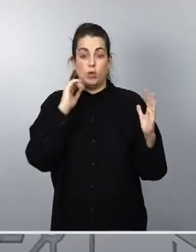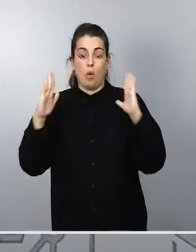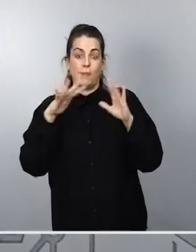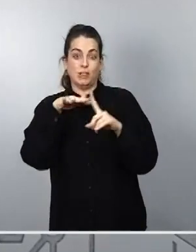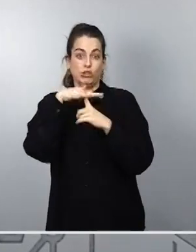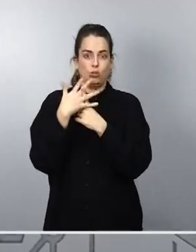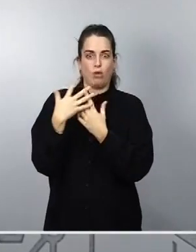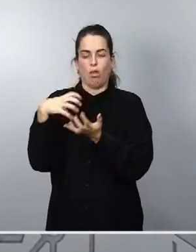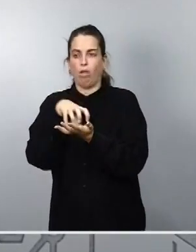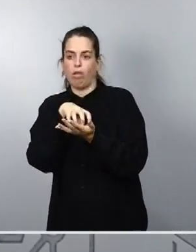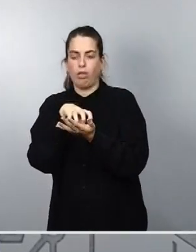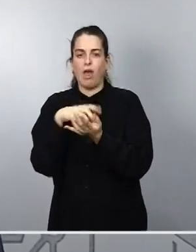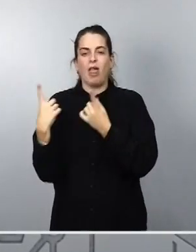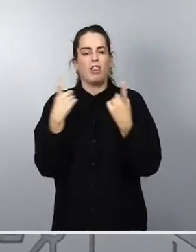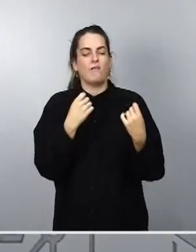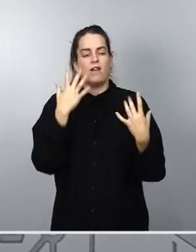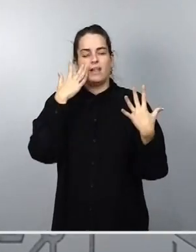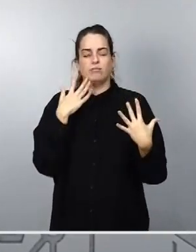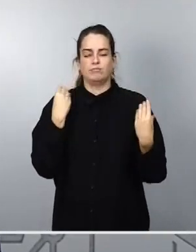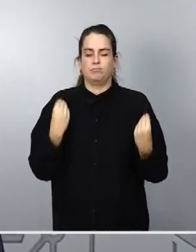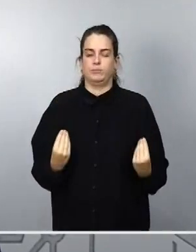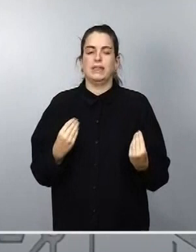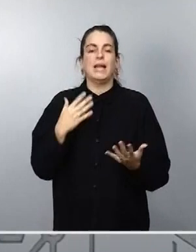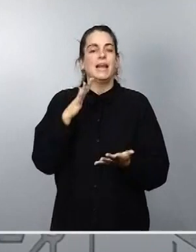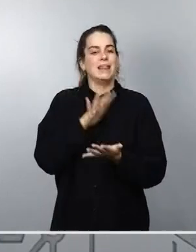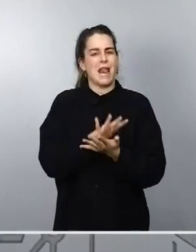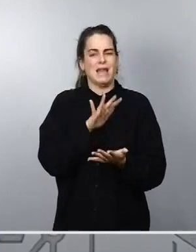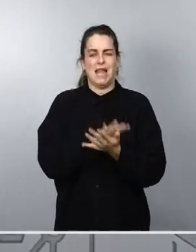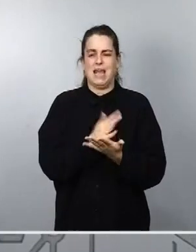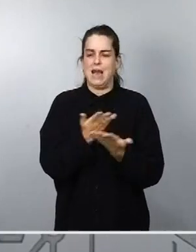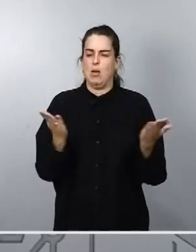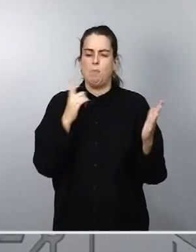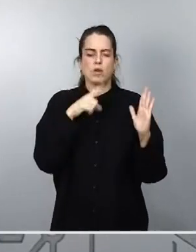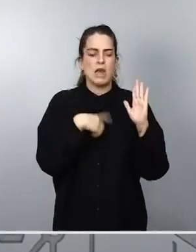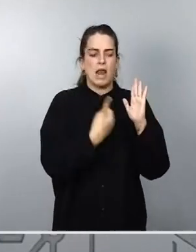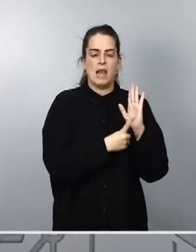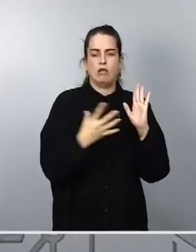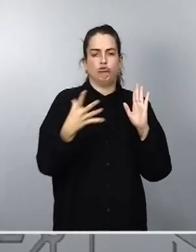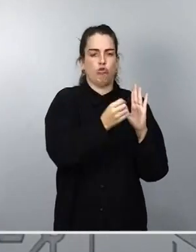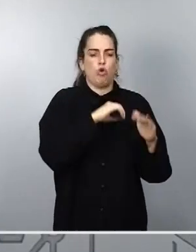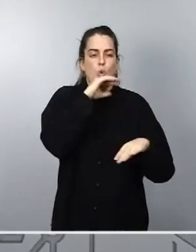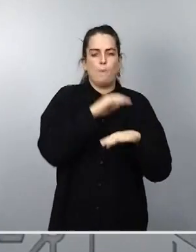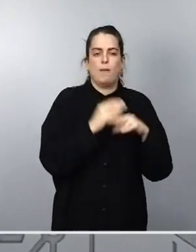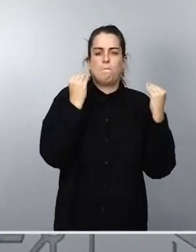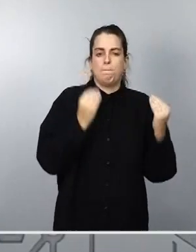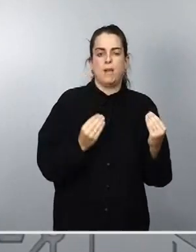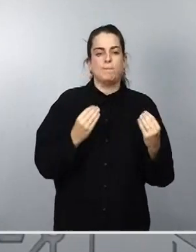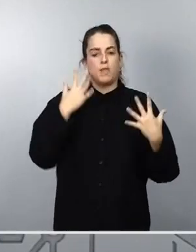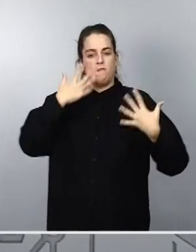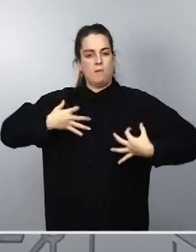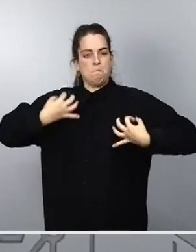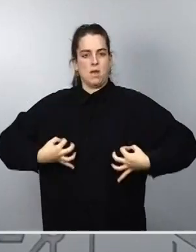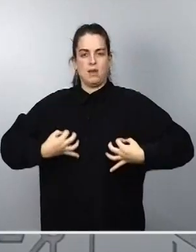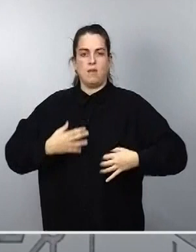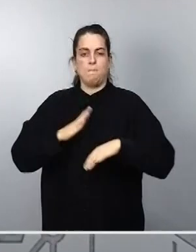firmeza. Serenidad en el estricto cumplimiento de la ley y firmeza para hacer prevalecer el respeto a la